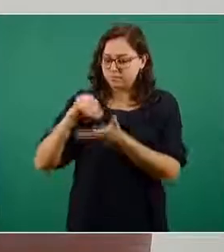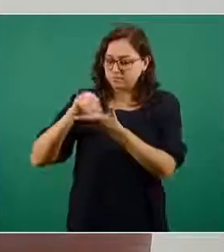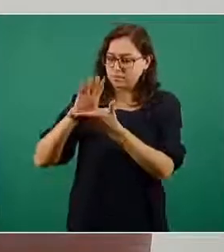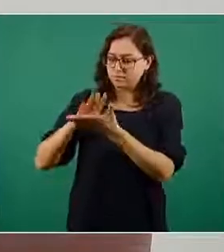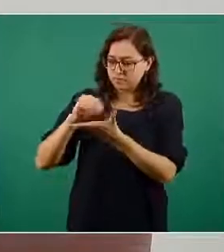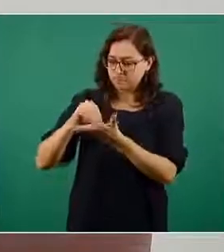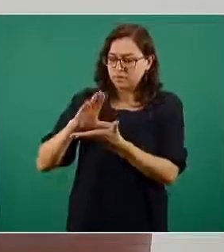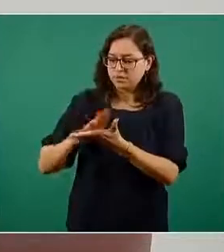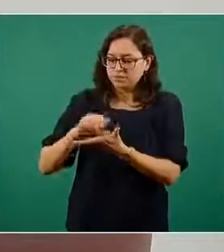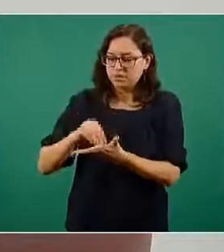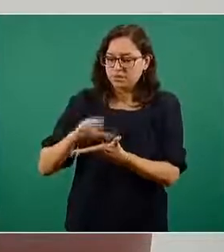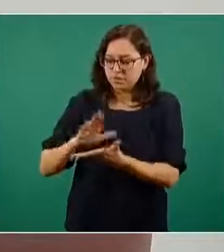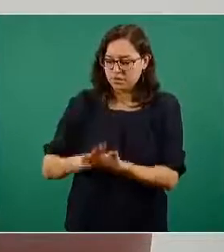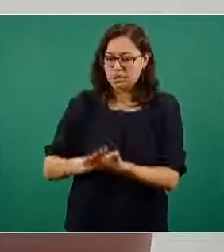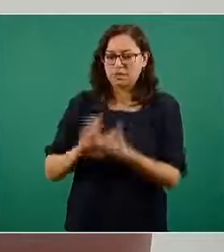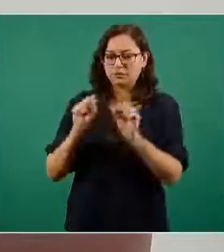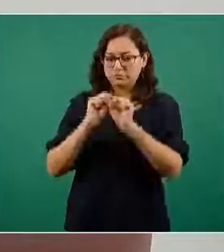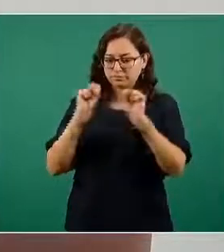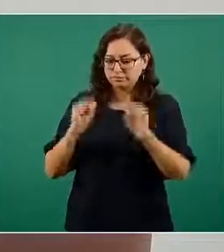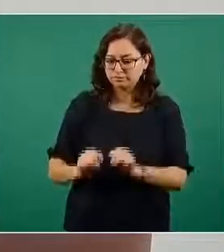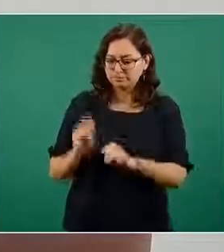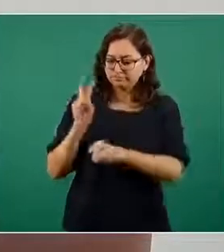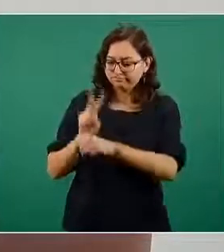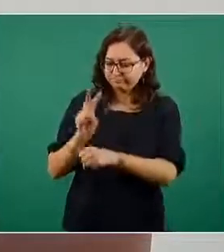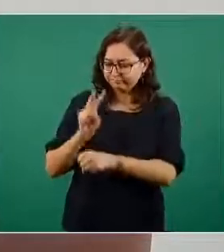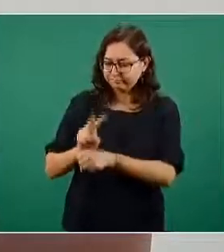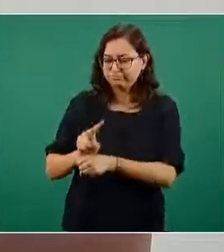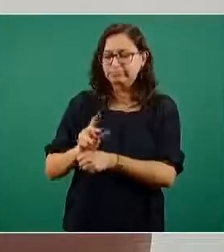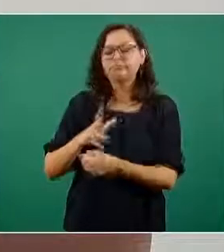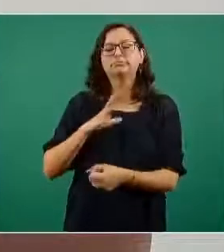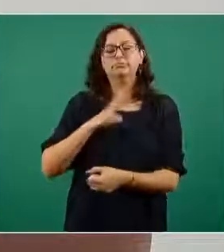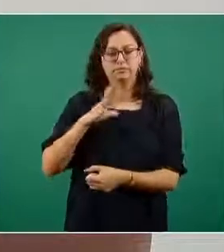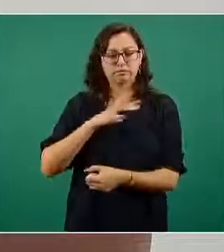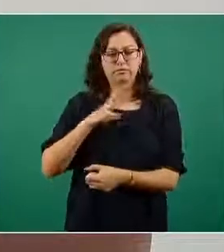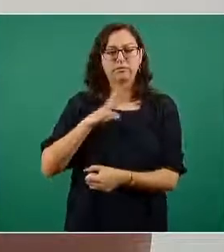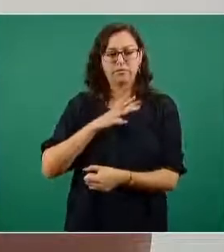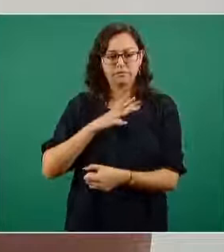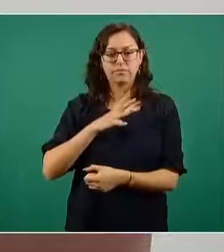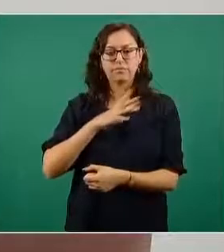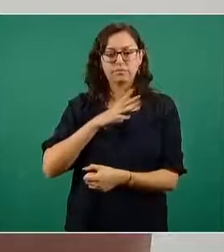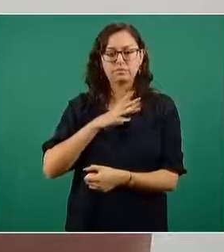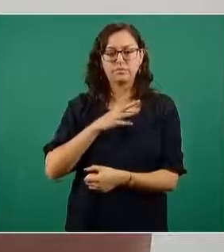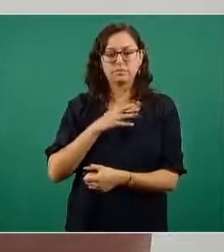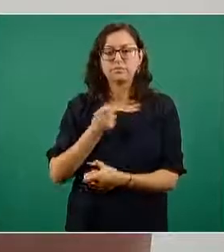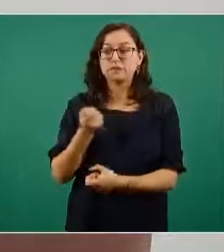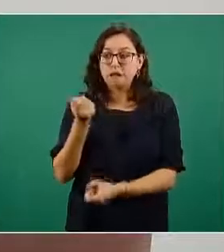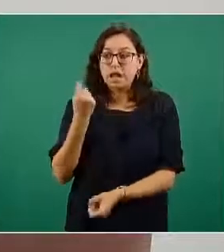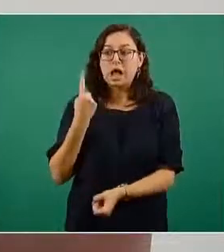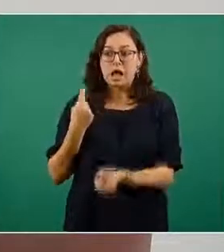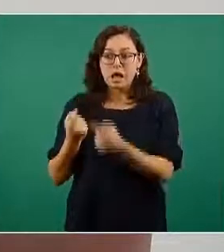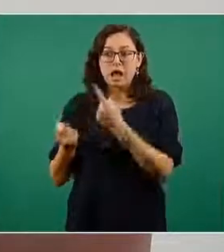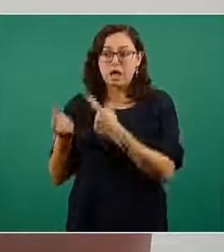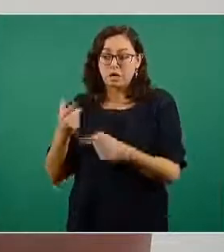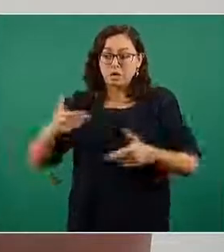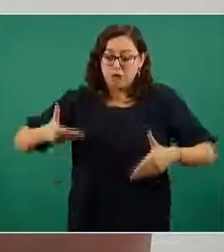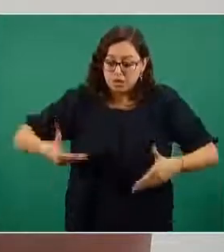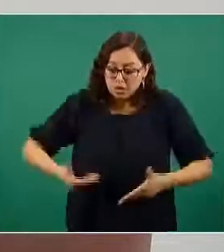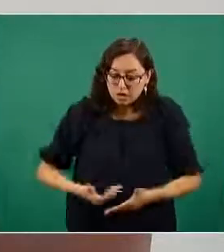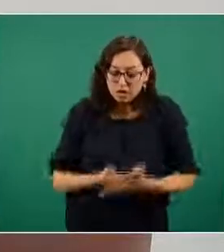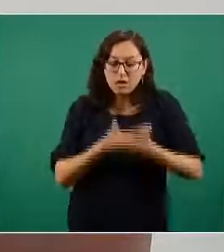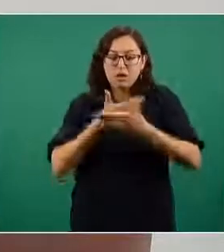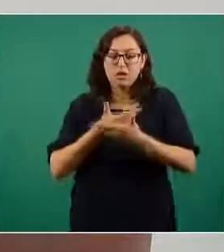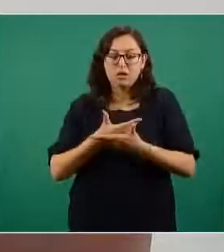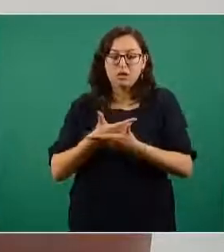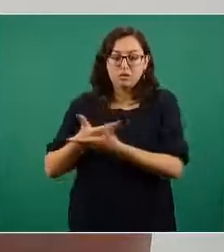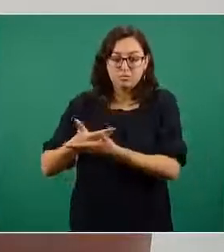nuestro sistema de epidemiología hemos registrado también casos de recién nacidos con